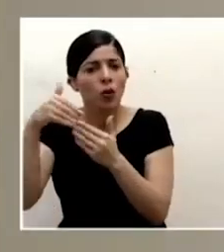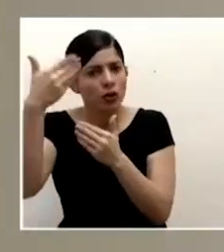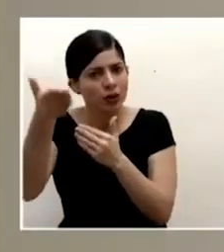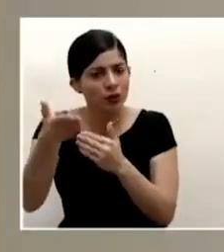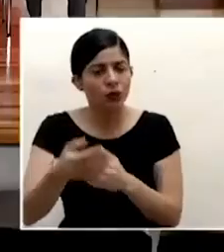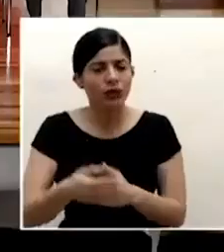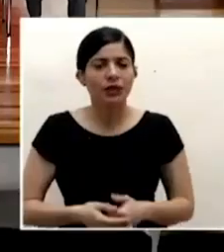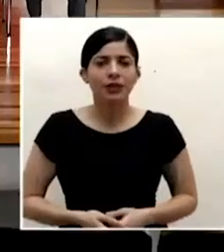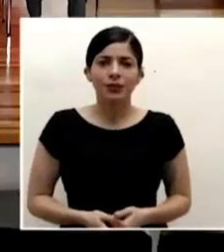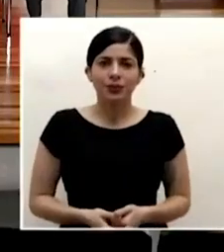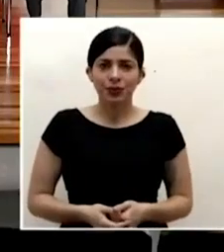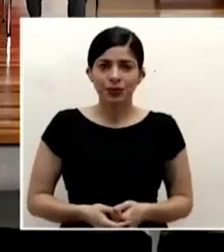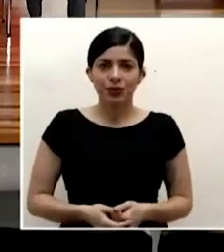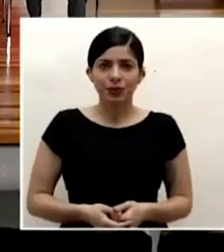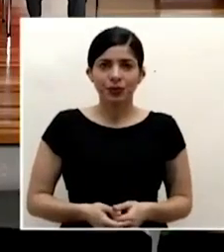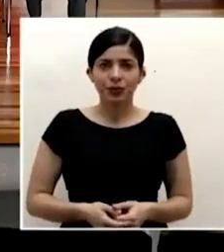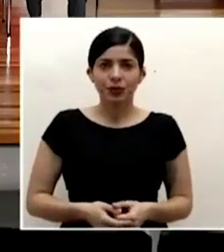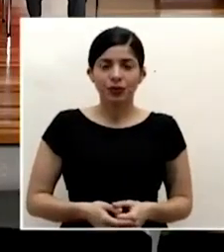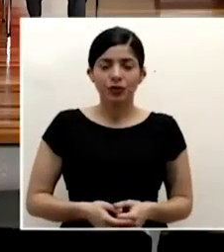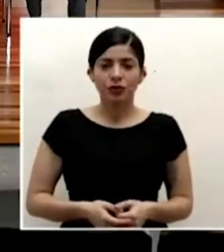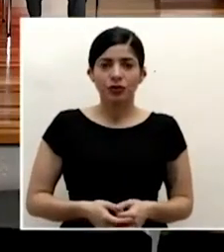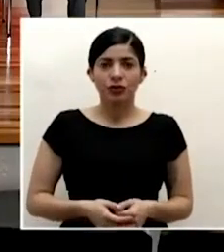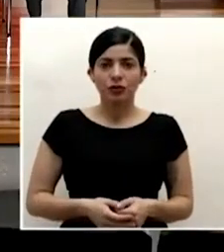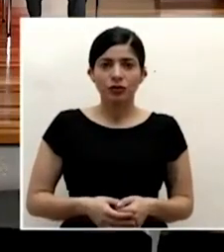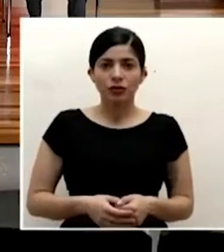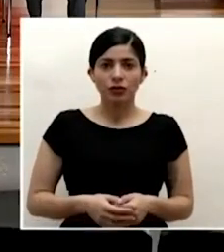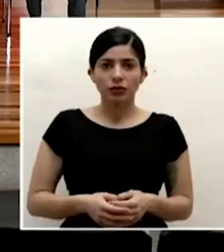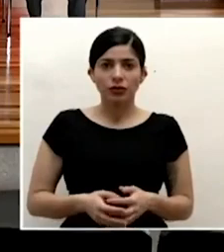a todos gracias a todos gracias